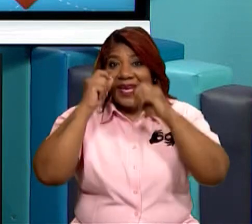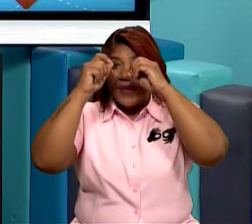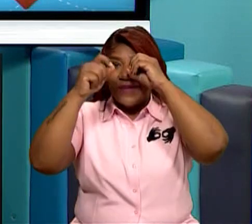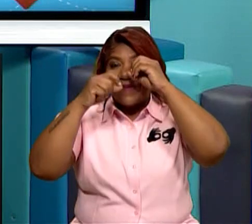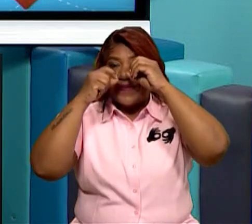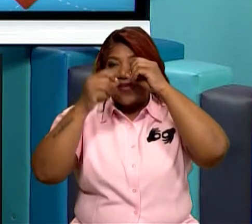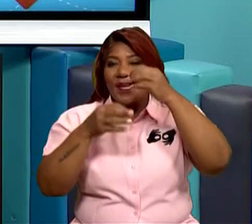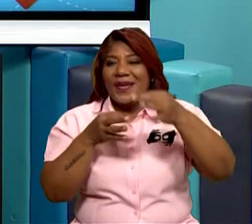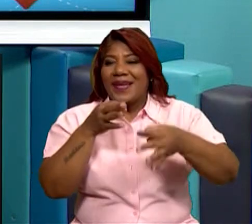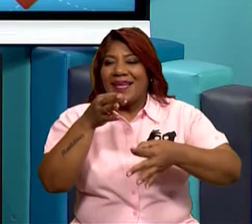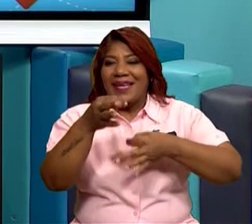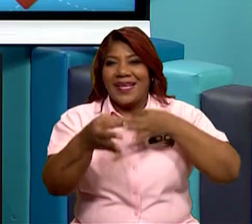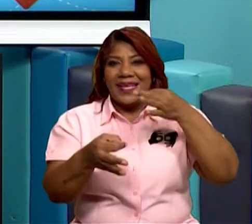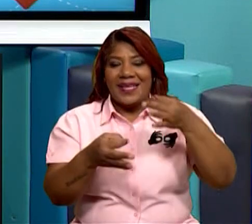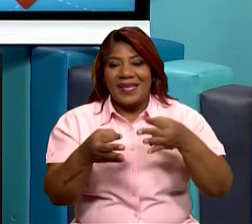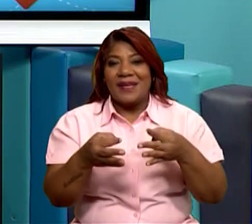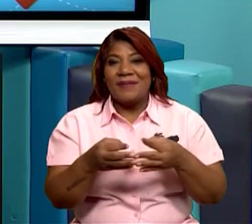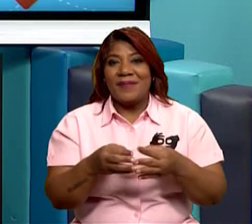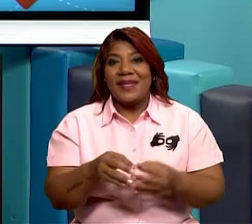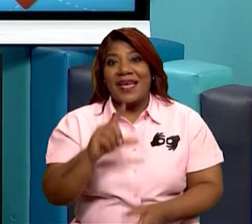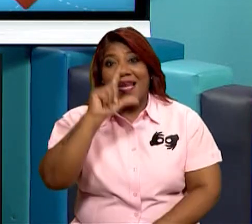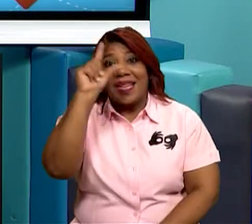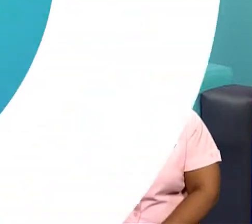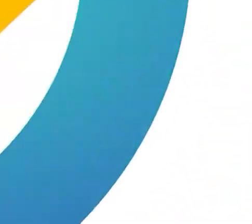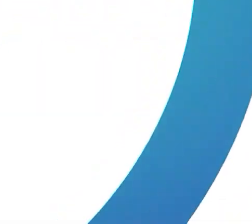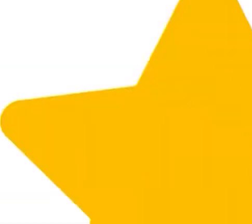explica un poquito más sobre las células.